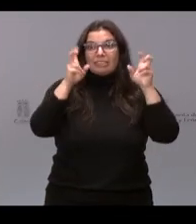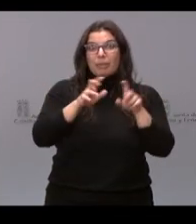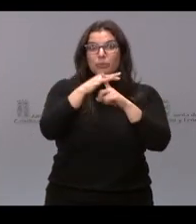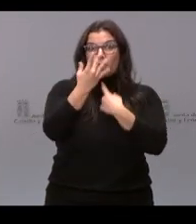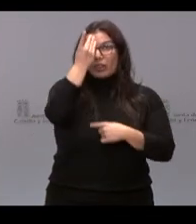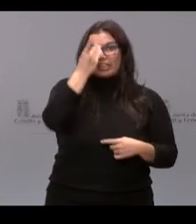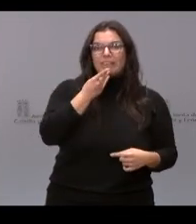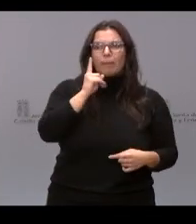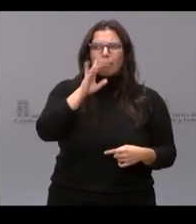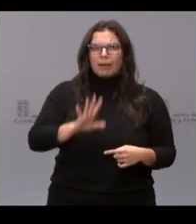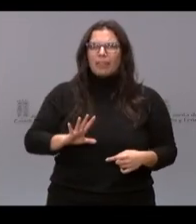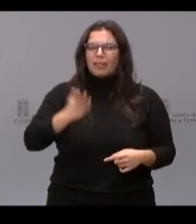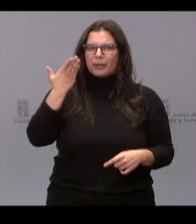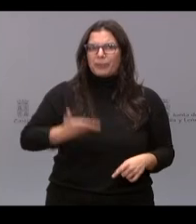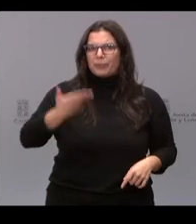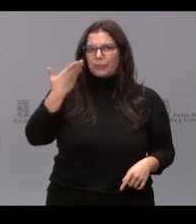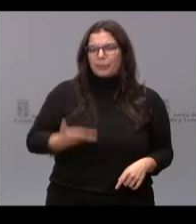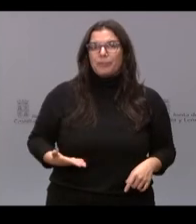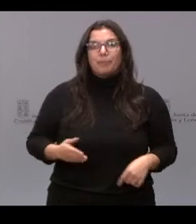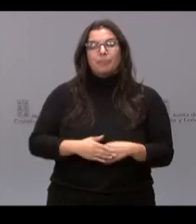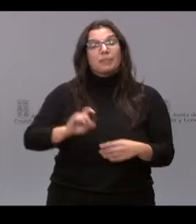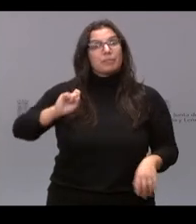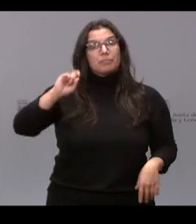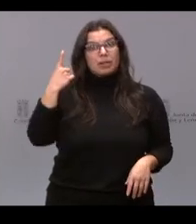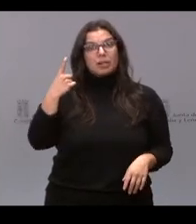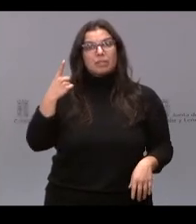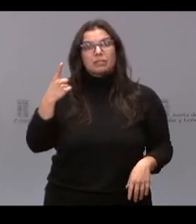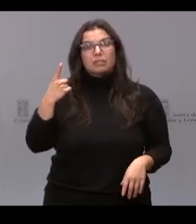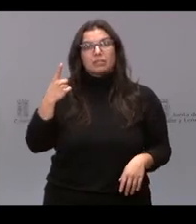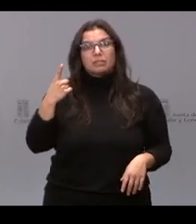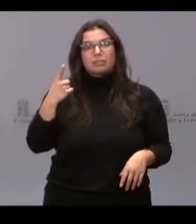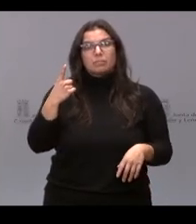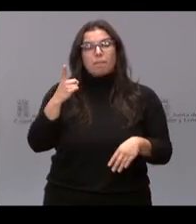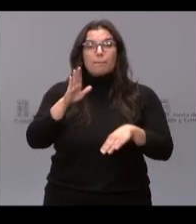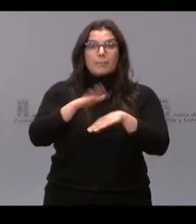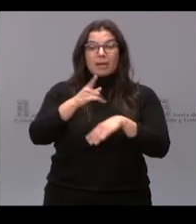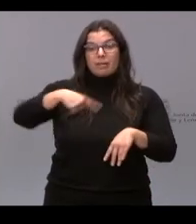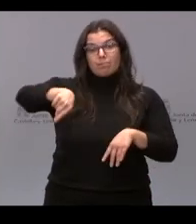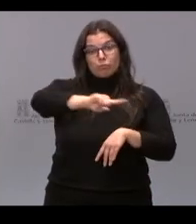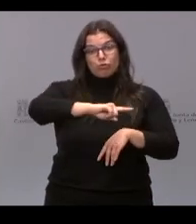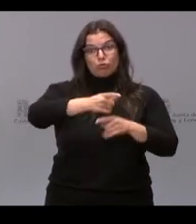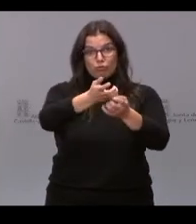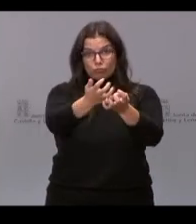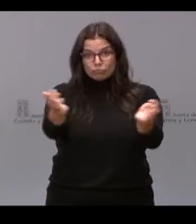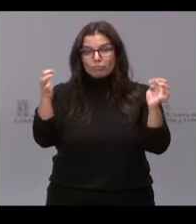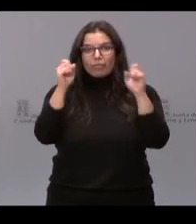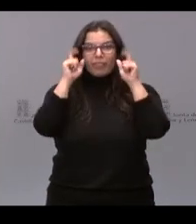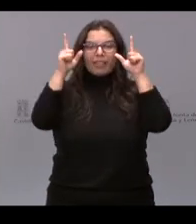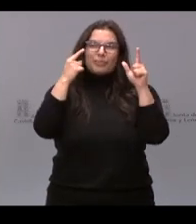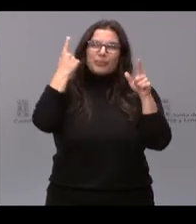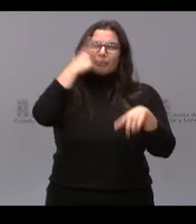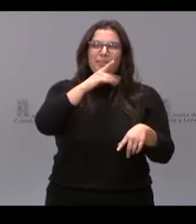especialmente relevante. Y sobre todo, para que os deis cuenta, yo sé que ahora